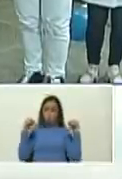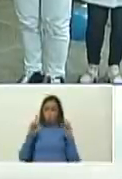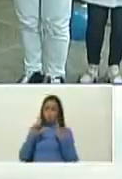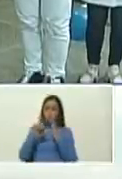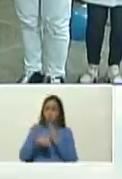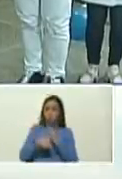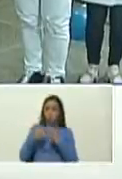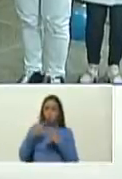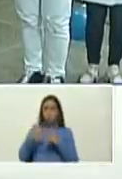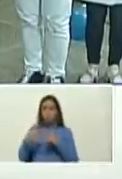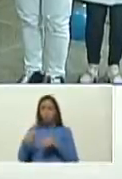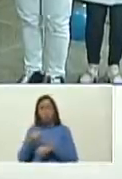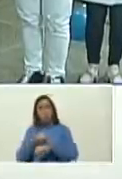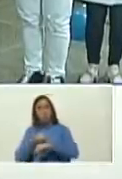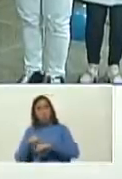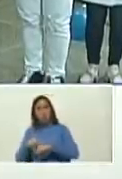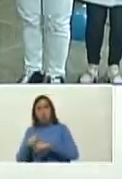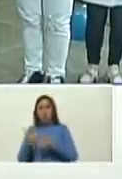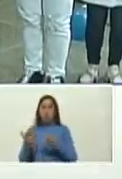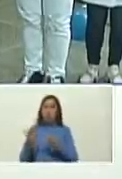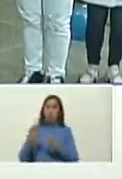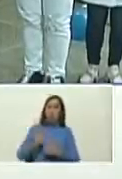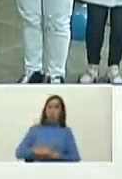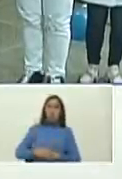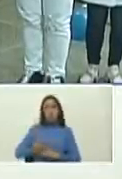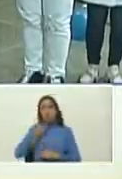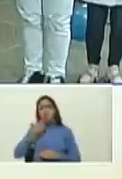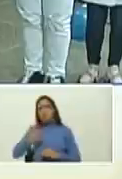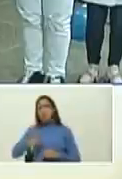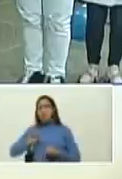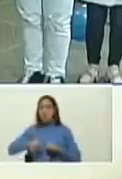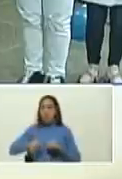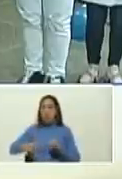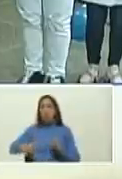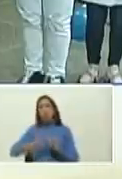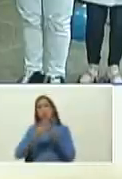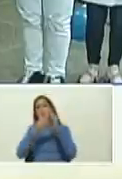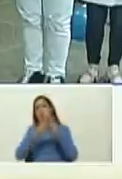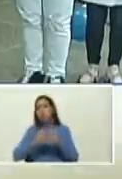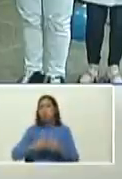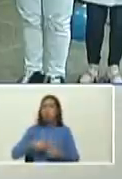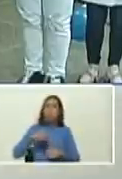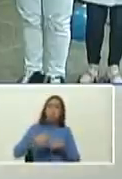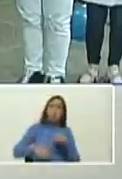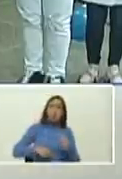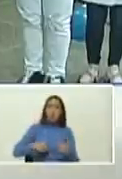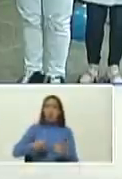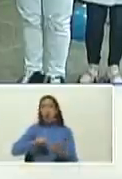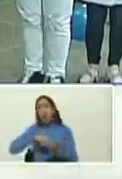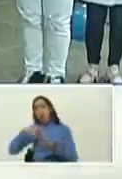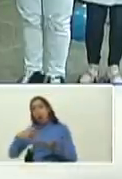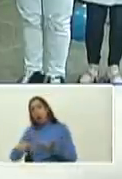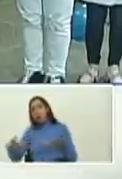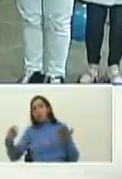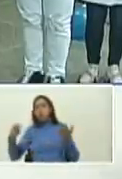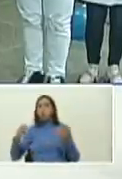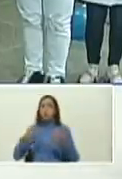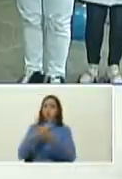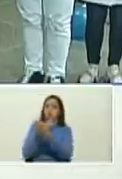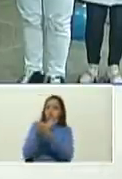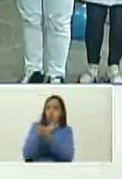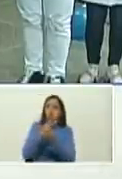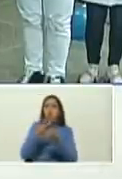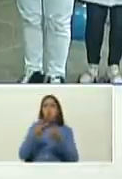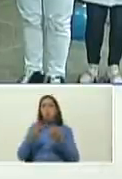de gente que ha tenido un accidente en una moto en un carro en una bicicleta o se ha caído o X